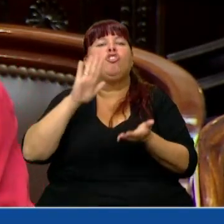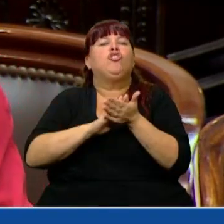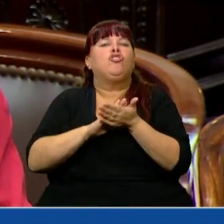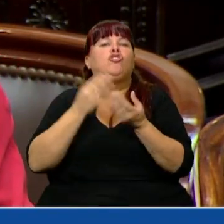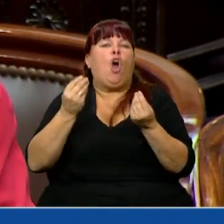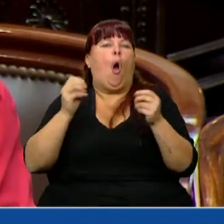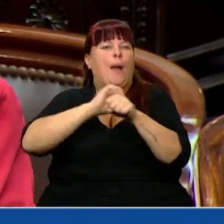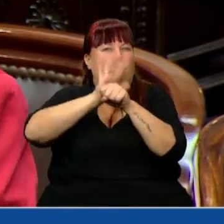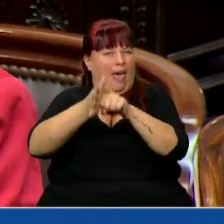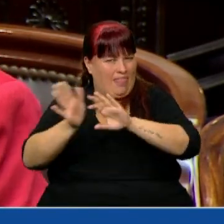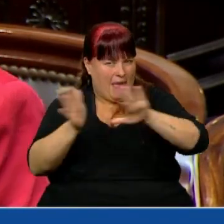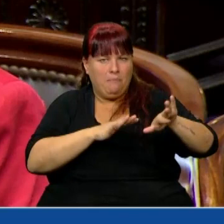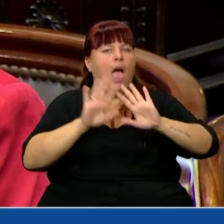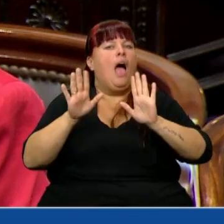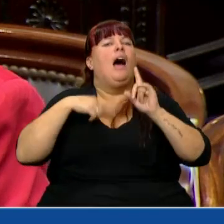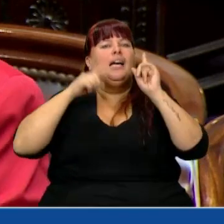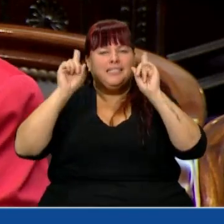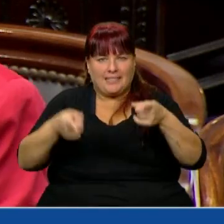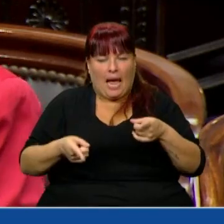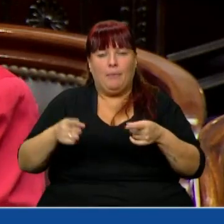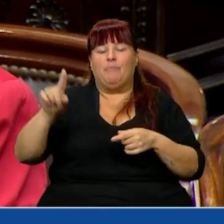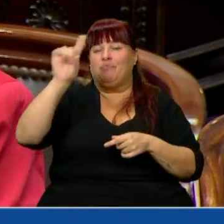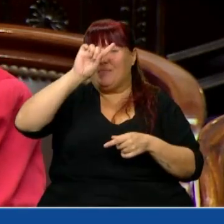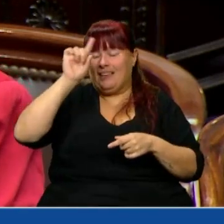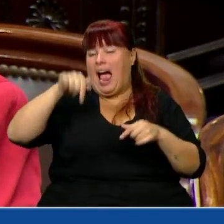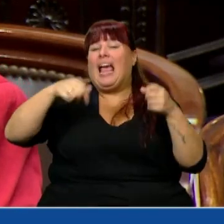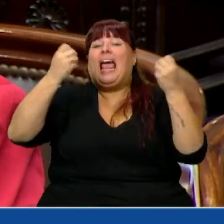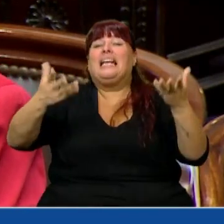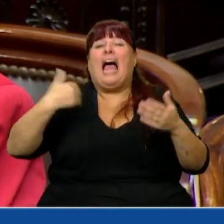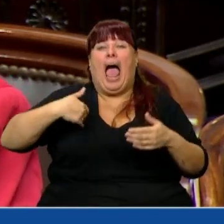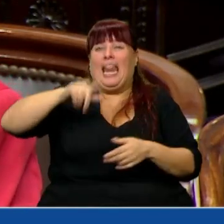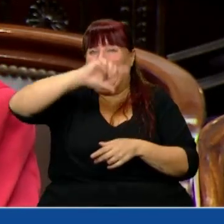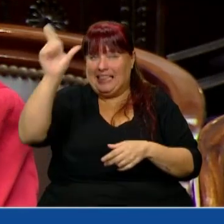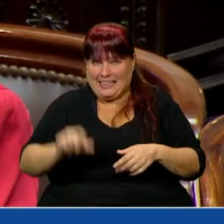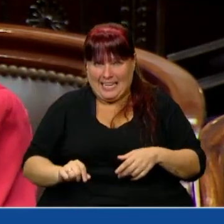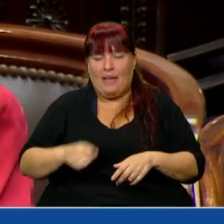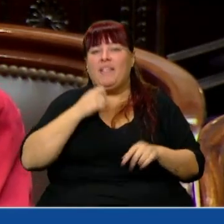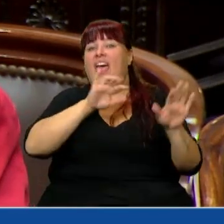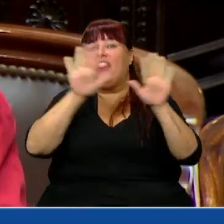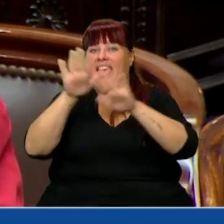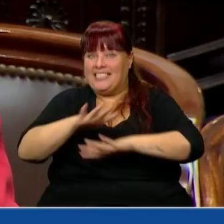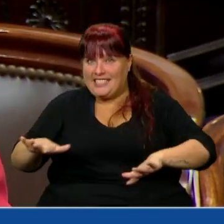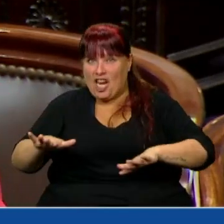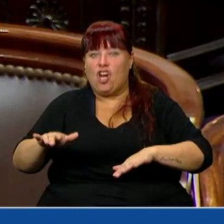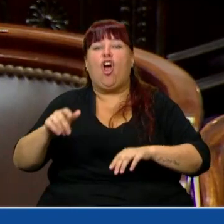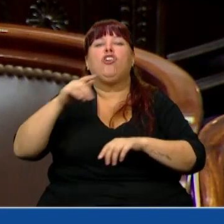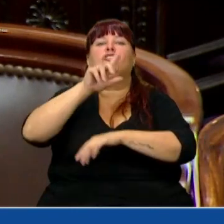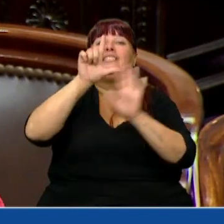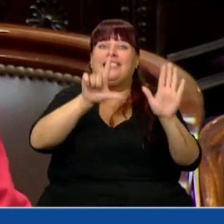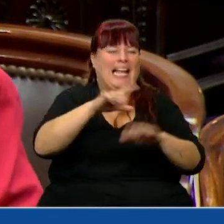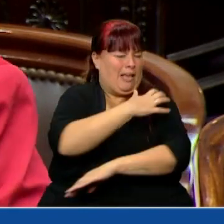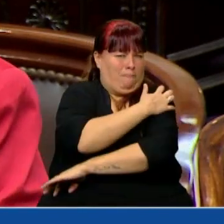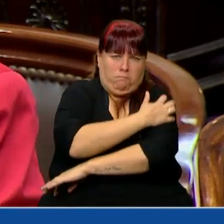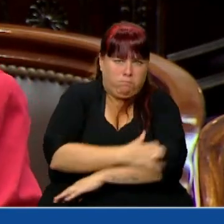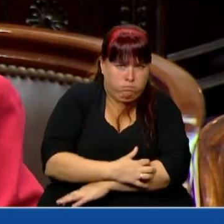de los efectos de la pandemia, sino porque también en el estado en el que hoy está la Argentina, 7 de cada 10 chicos debajo de la línea de